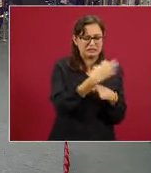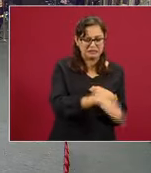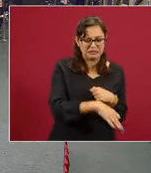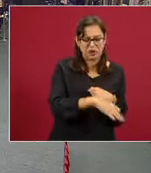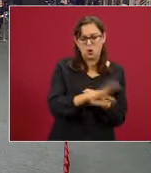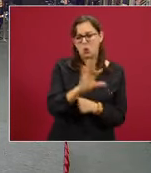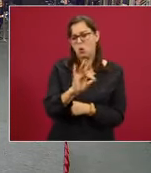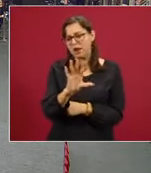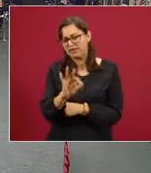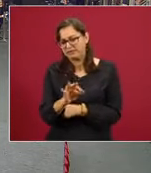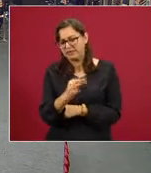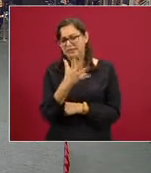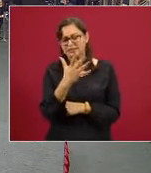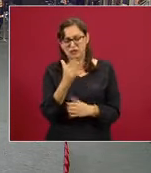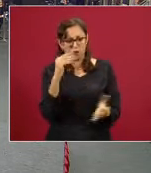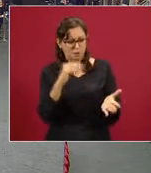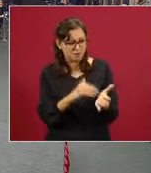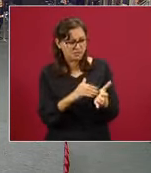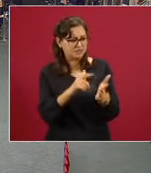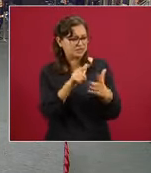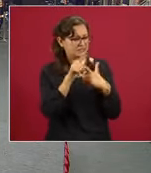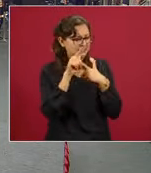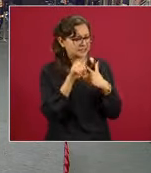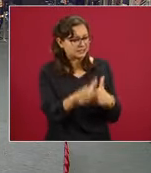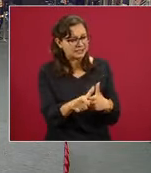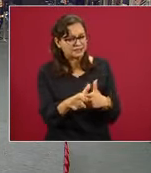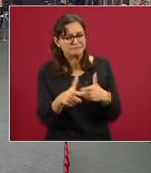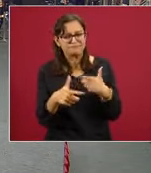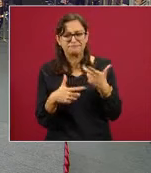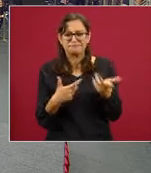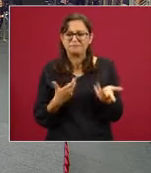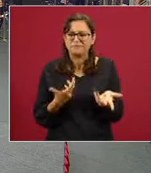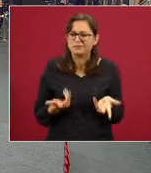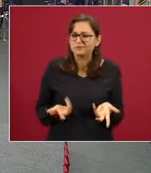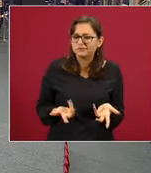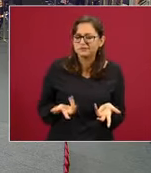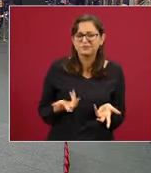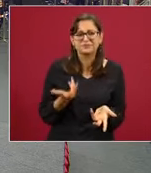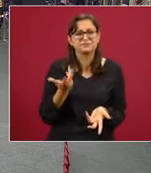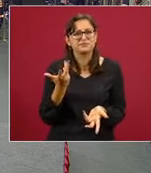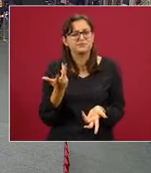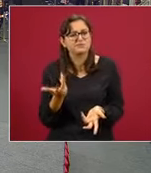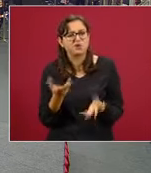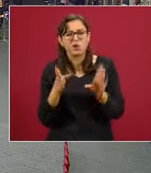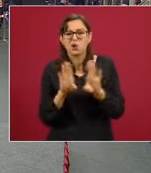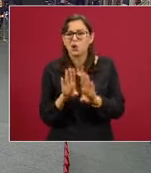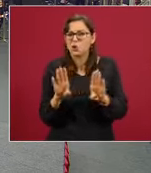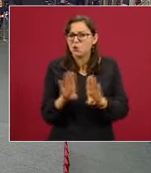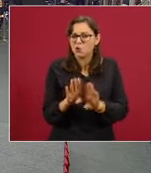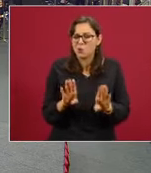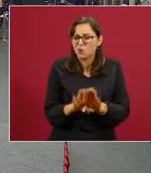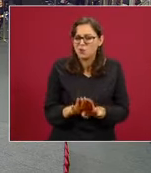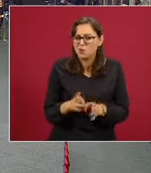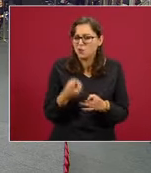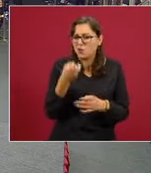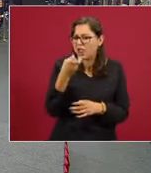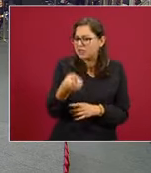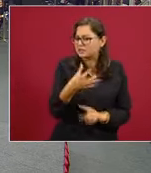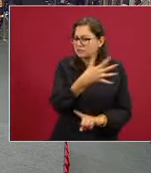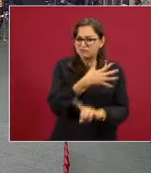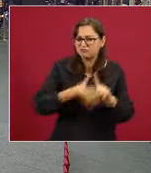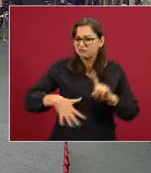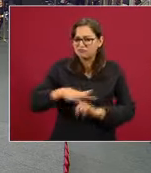que se contrataron, si se van a mantener. Entonces, básicamente, cómo está esa situación ahorita